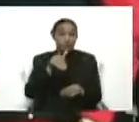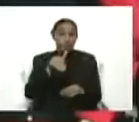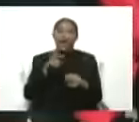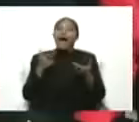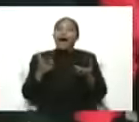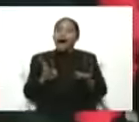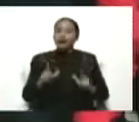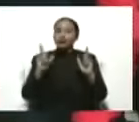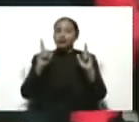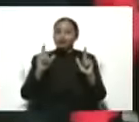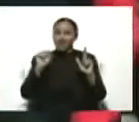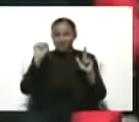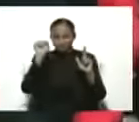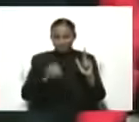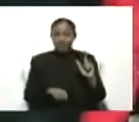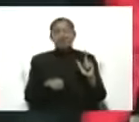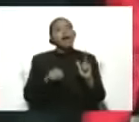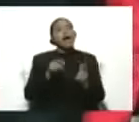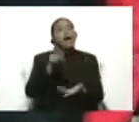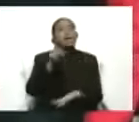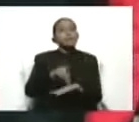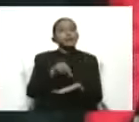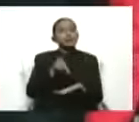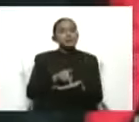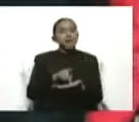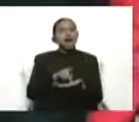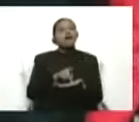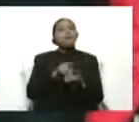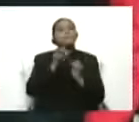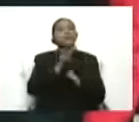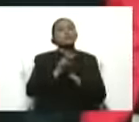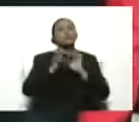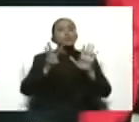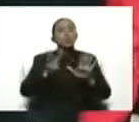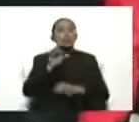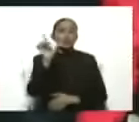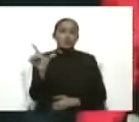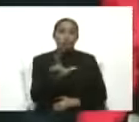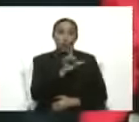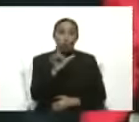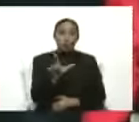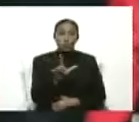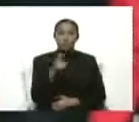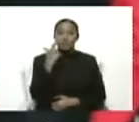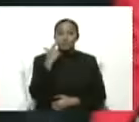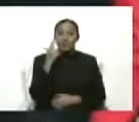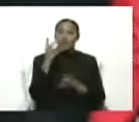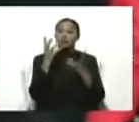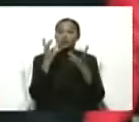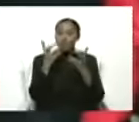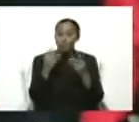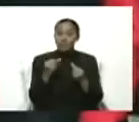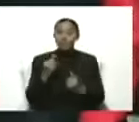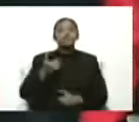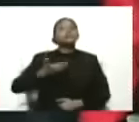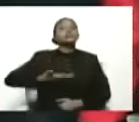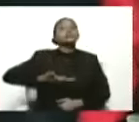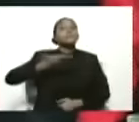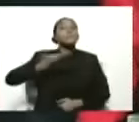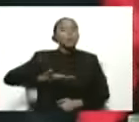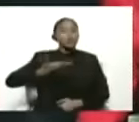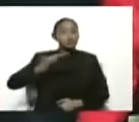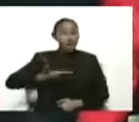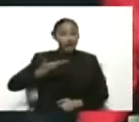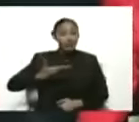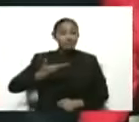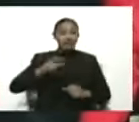del próximo 28 de julio. Fíjense, una cifra importante, ese es un